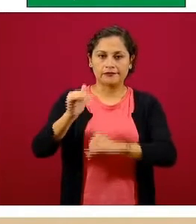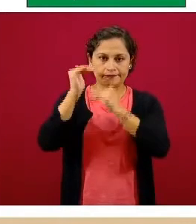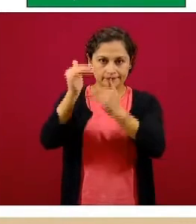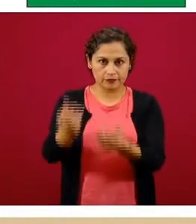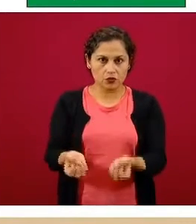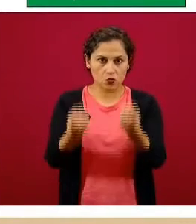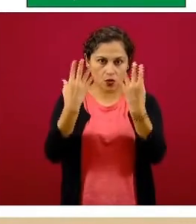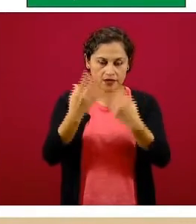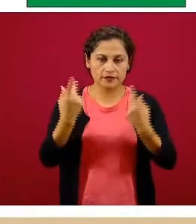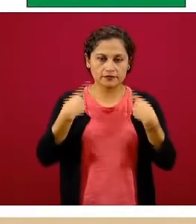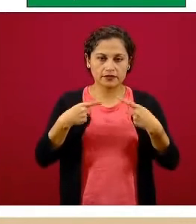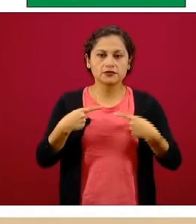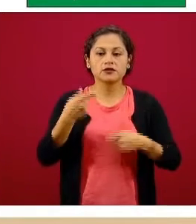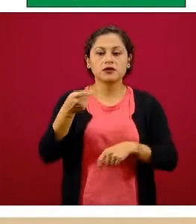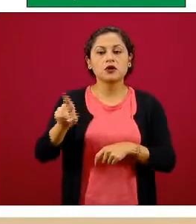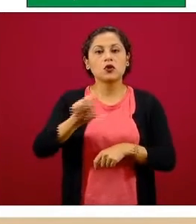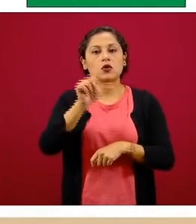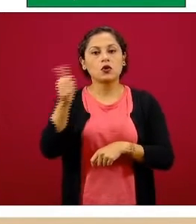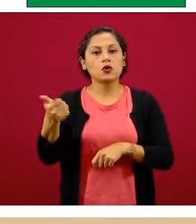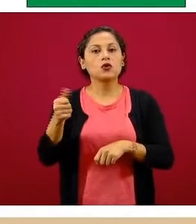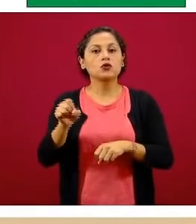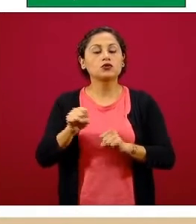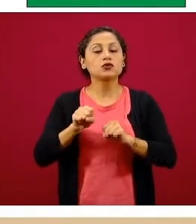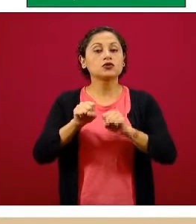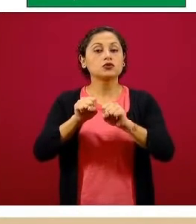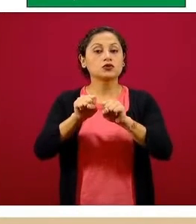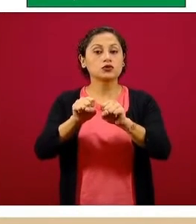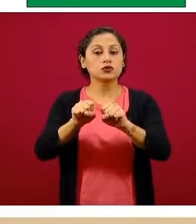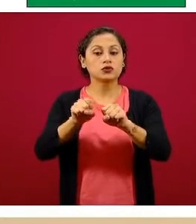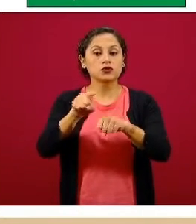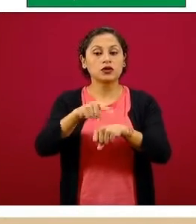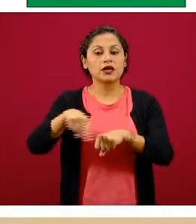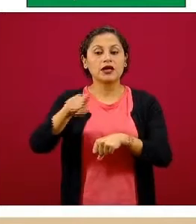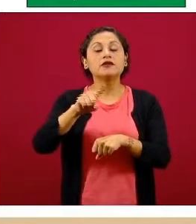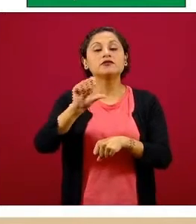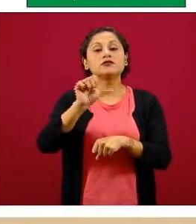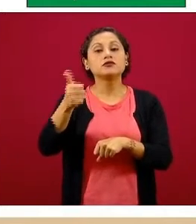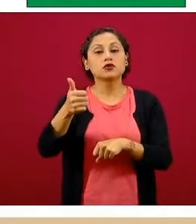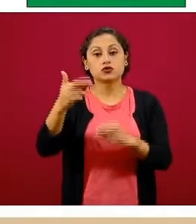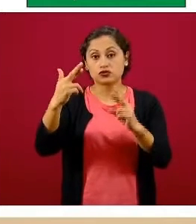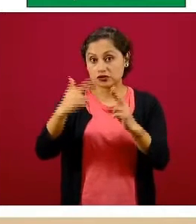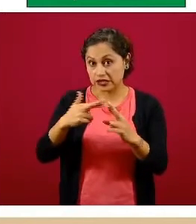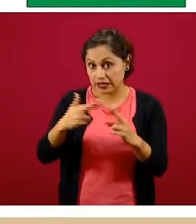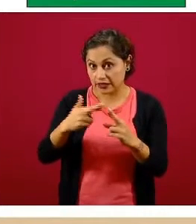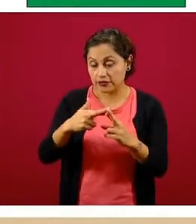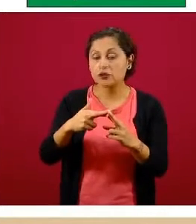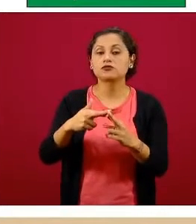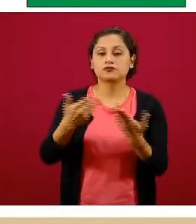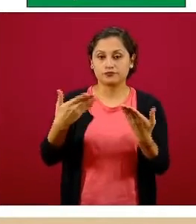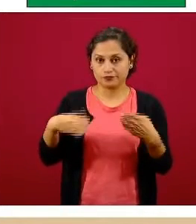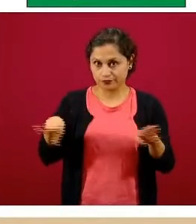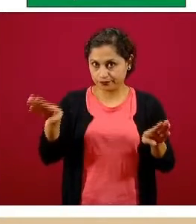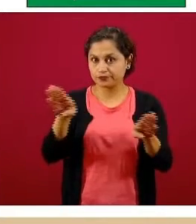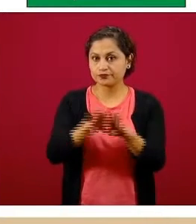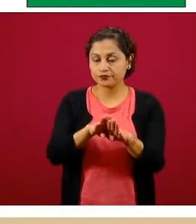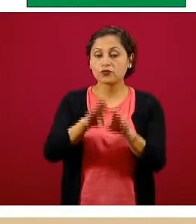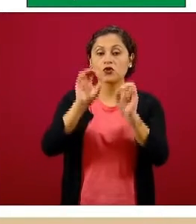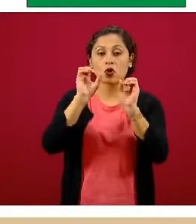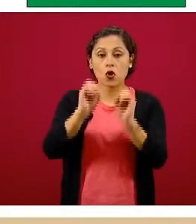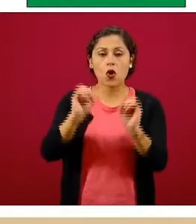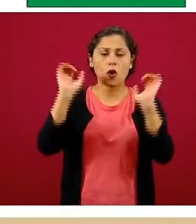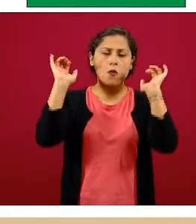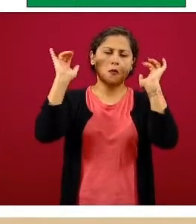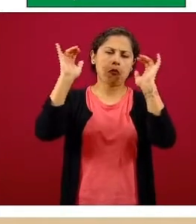comerciales suspendidos, centros religiosos de todo tipo suspendidos, mucho y con mayor razón eventos masivos